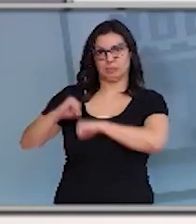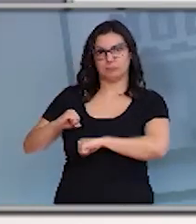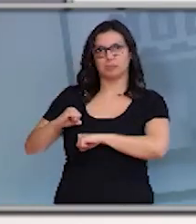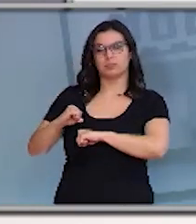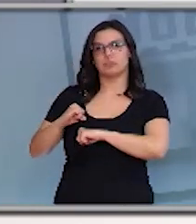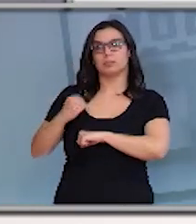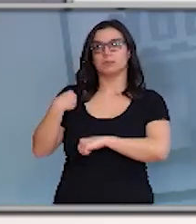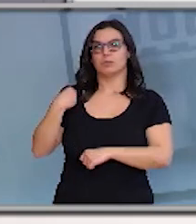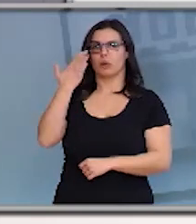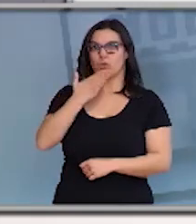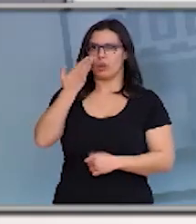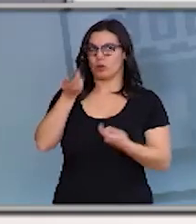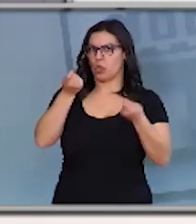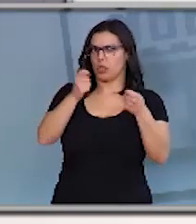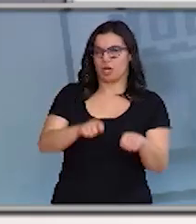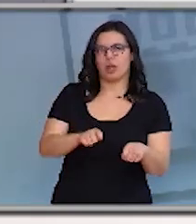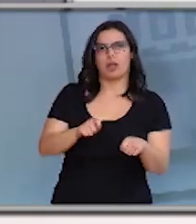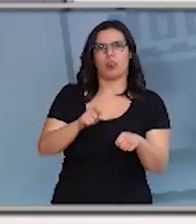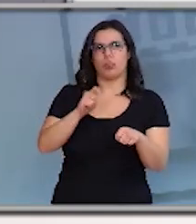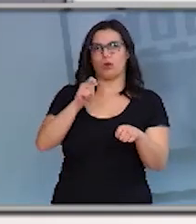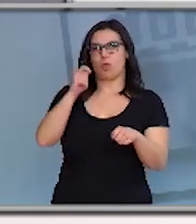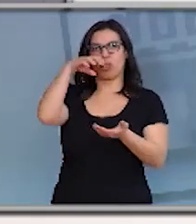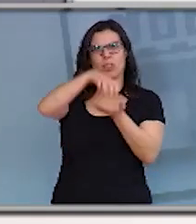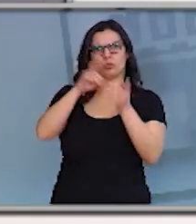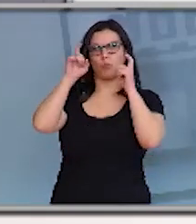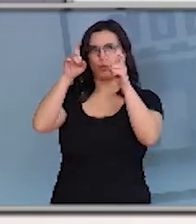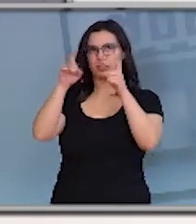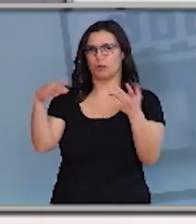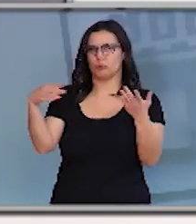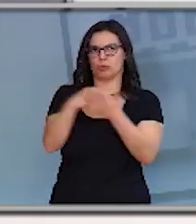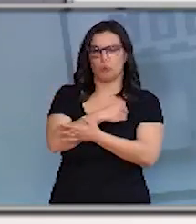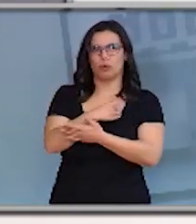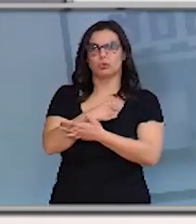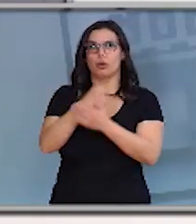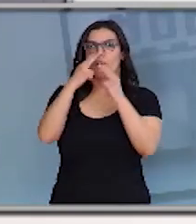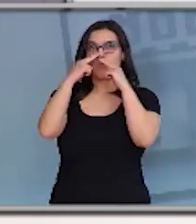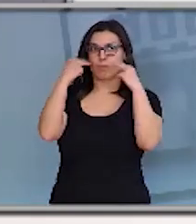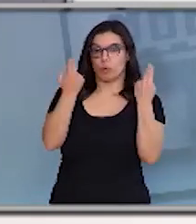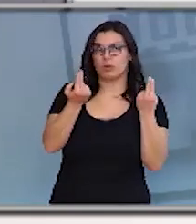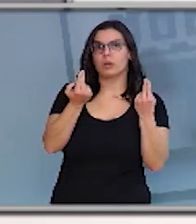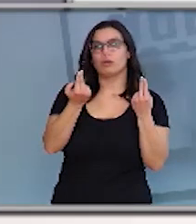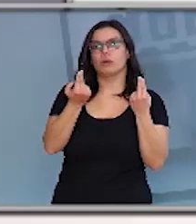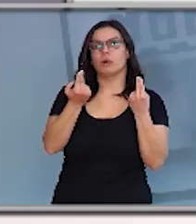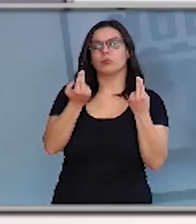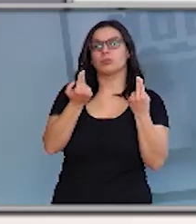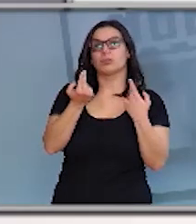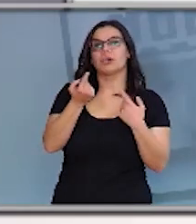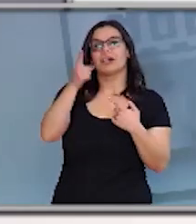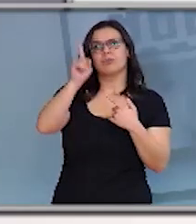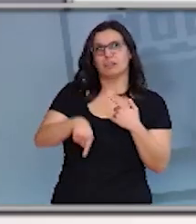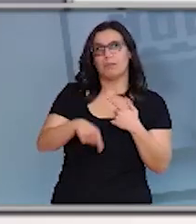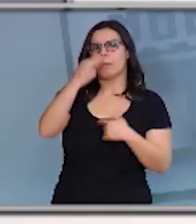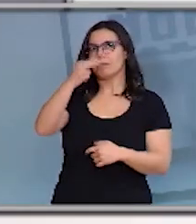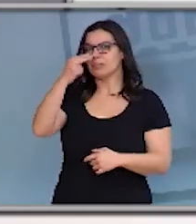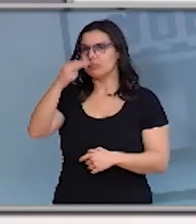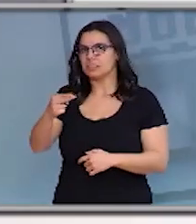cierre de colegios e centros educativos, estenderlo ás centros públicos e incrementar as limitaciones e restricciones de